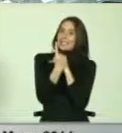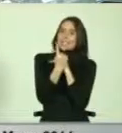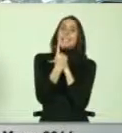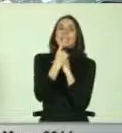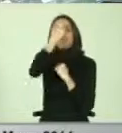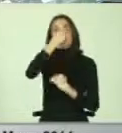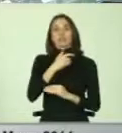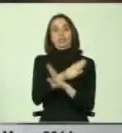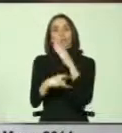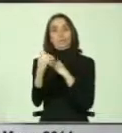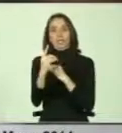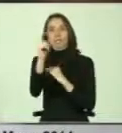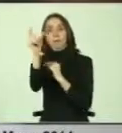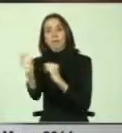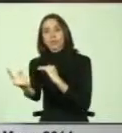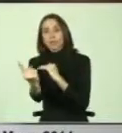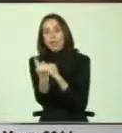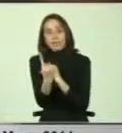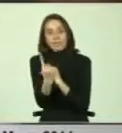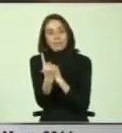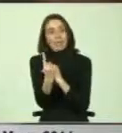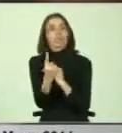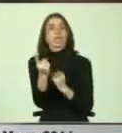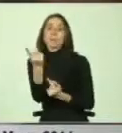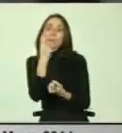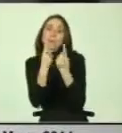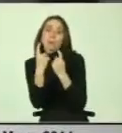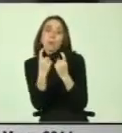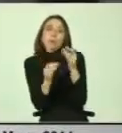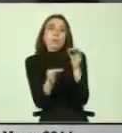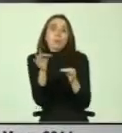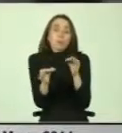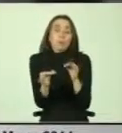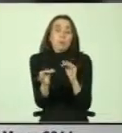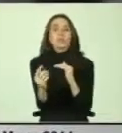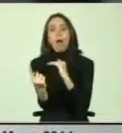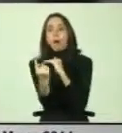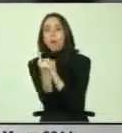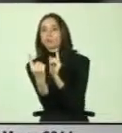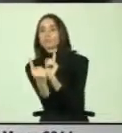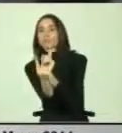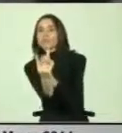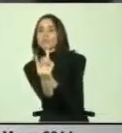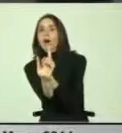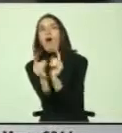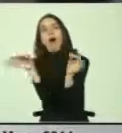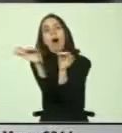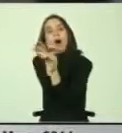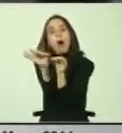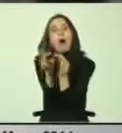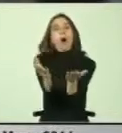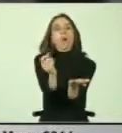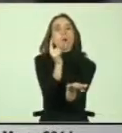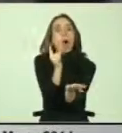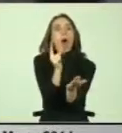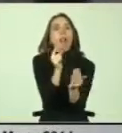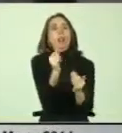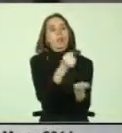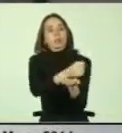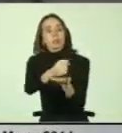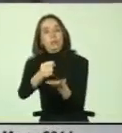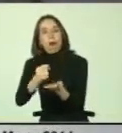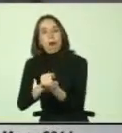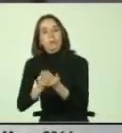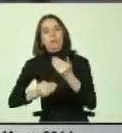atender a los usuarios que ingresen con alguna consulta jurídica y que en el fondo les puedan guiar en sus trámites, en sus procedimientos.